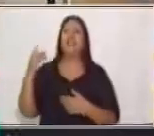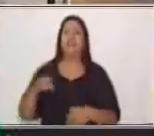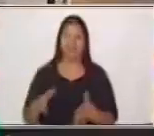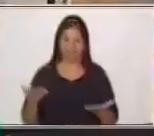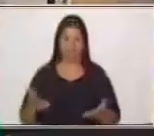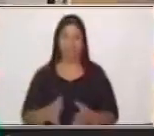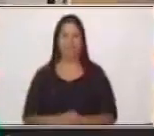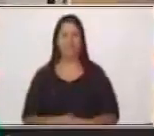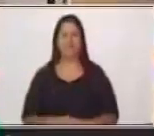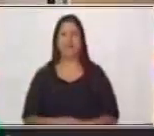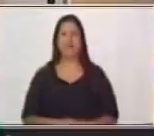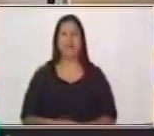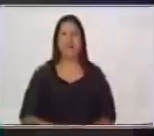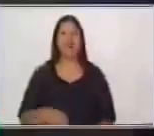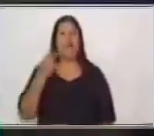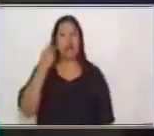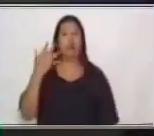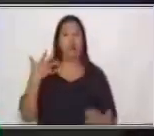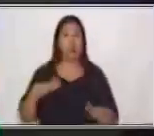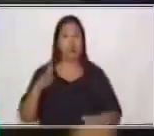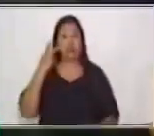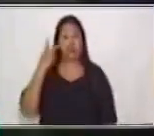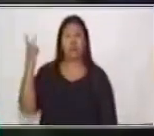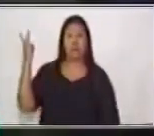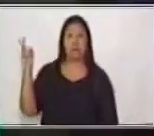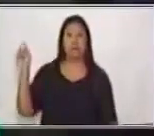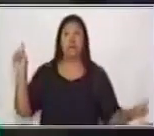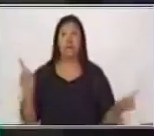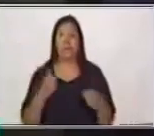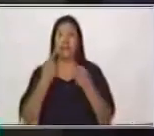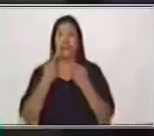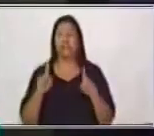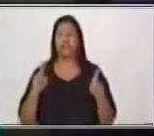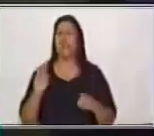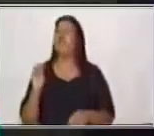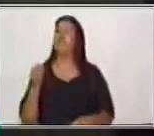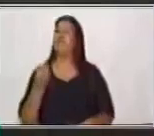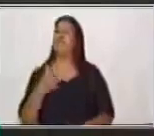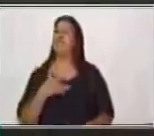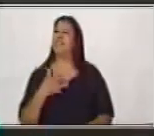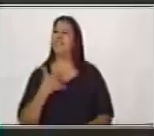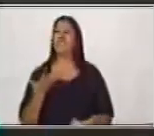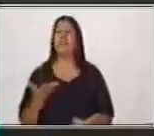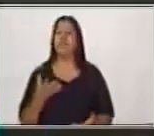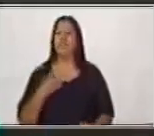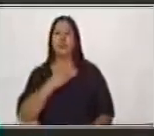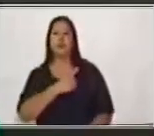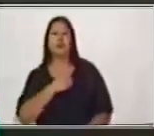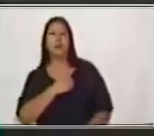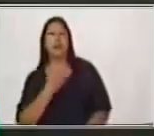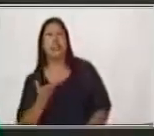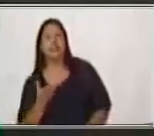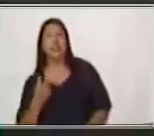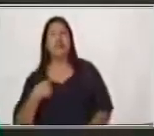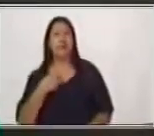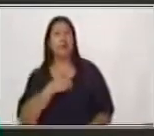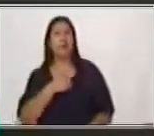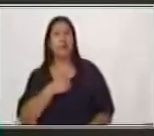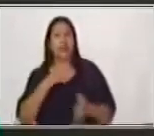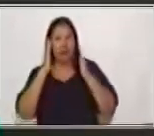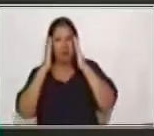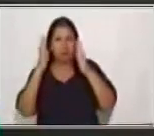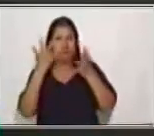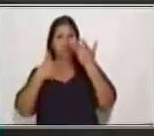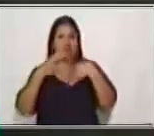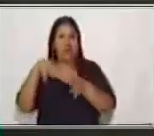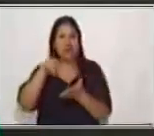ya vimos acá con las notas musicales que fue lo que sentimos que fue el deseo que tuvimos de escuchar y de bailar,